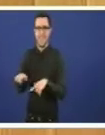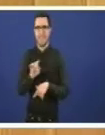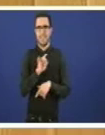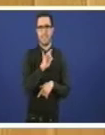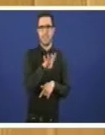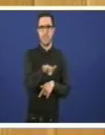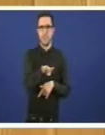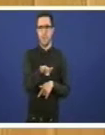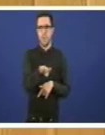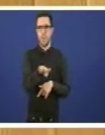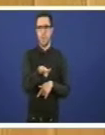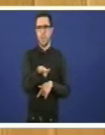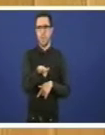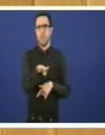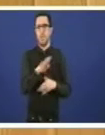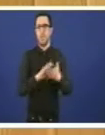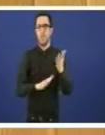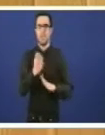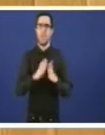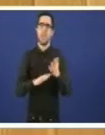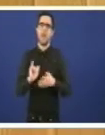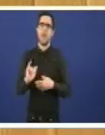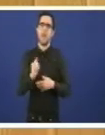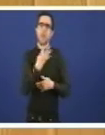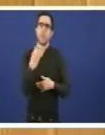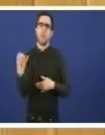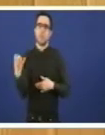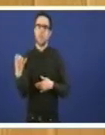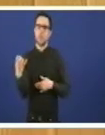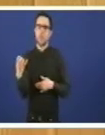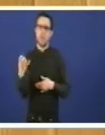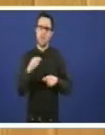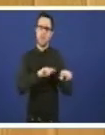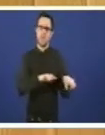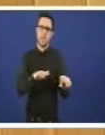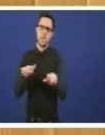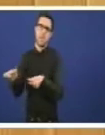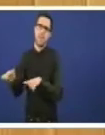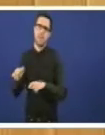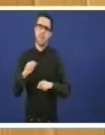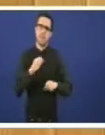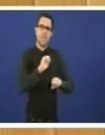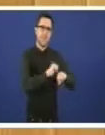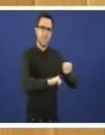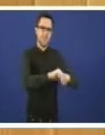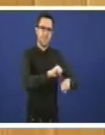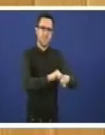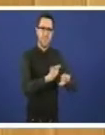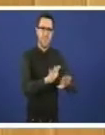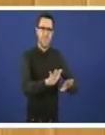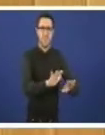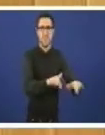incineración ten 400 plantas de compostase ao longo e ancho do seu territorio nun modelo